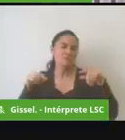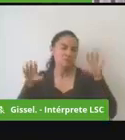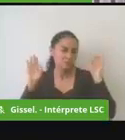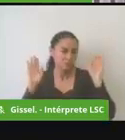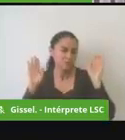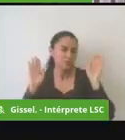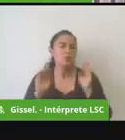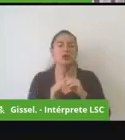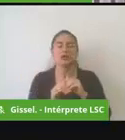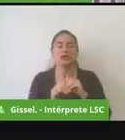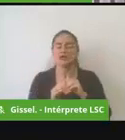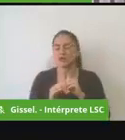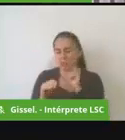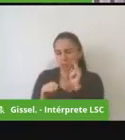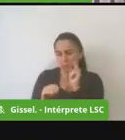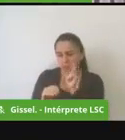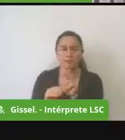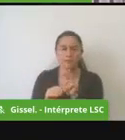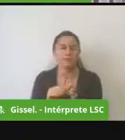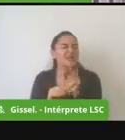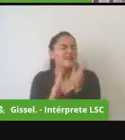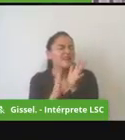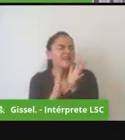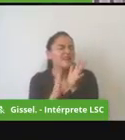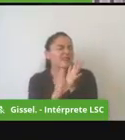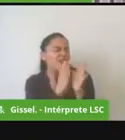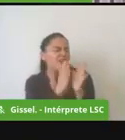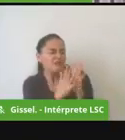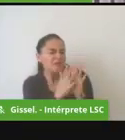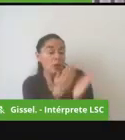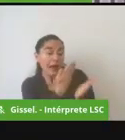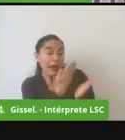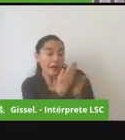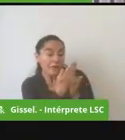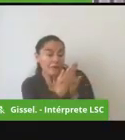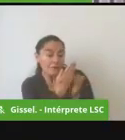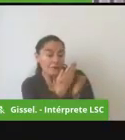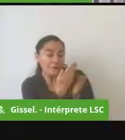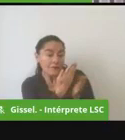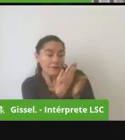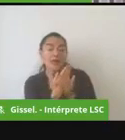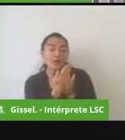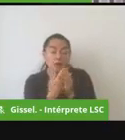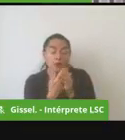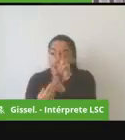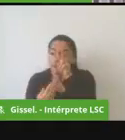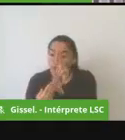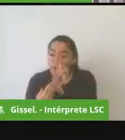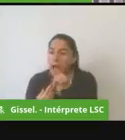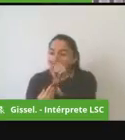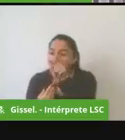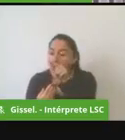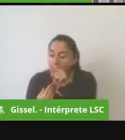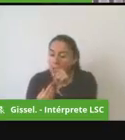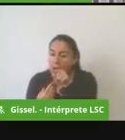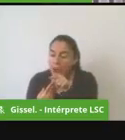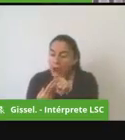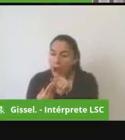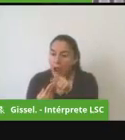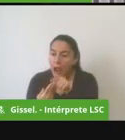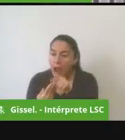mirar qué es lo que ustedes nos están reportando porque esto que nos están reportando merece ser